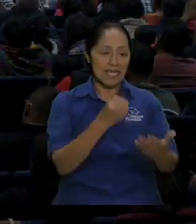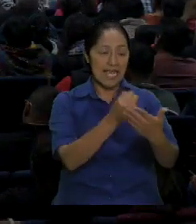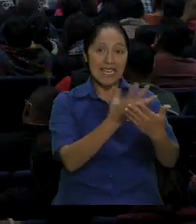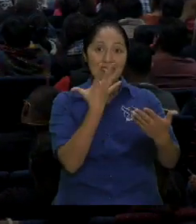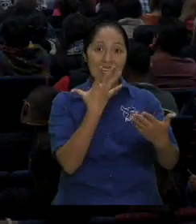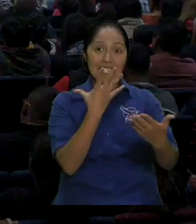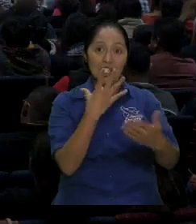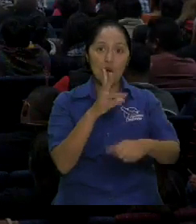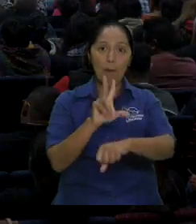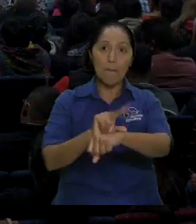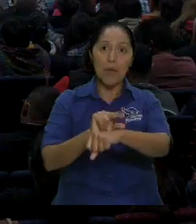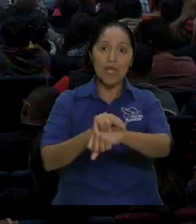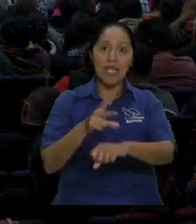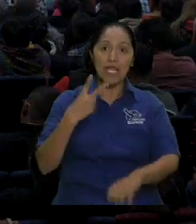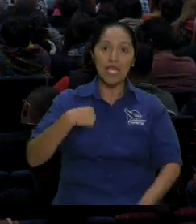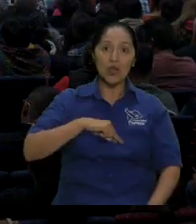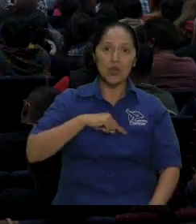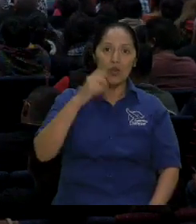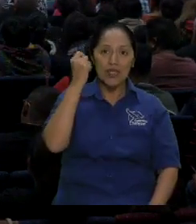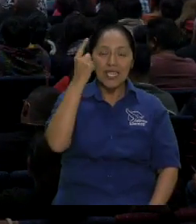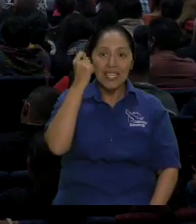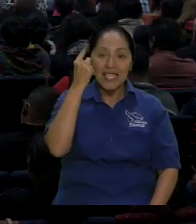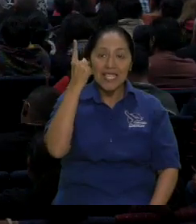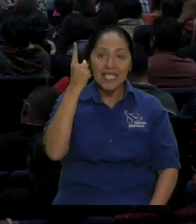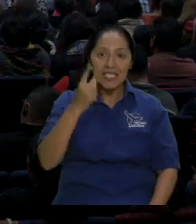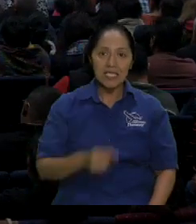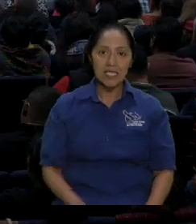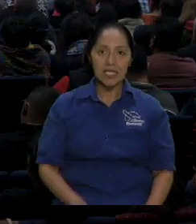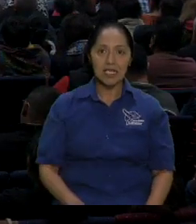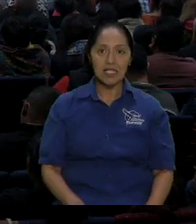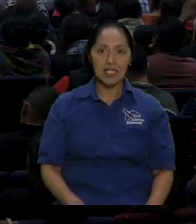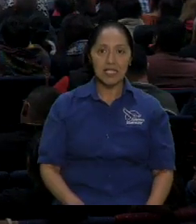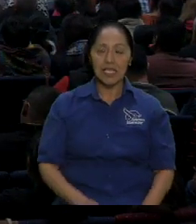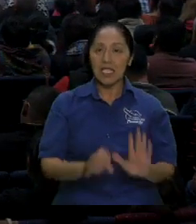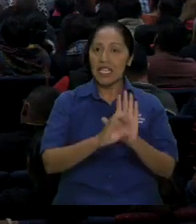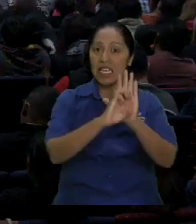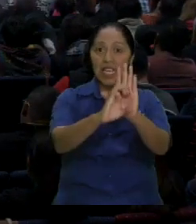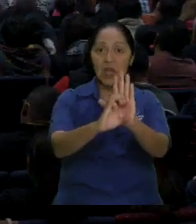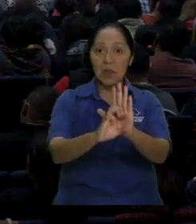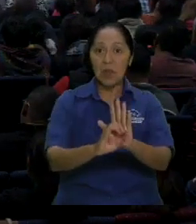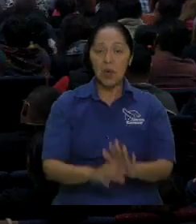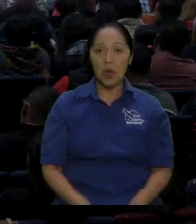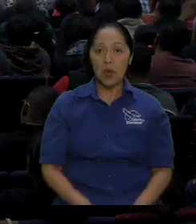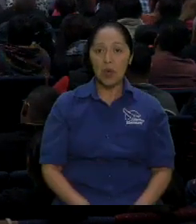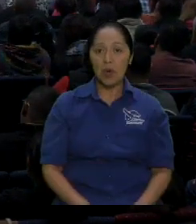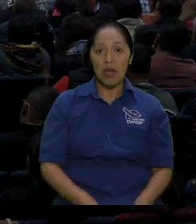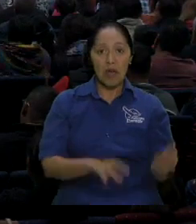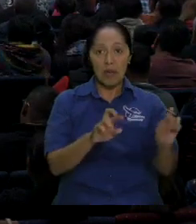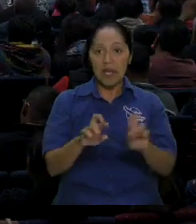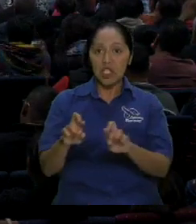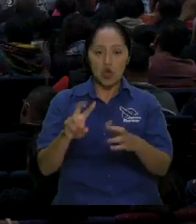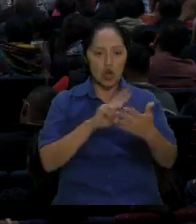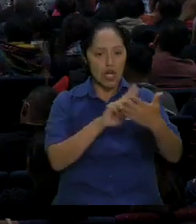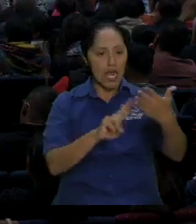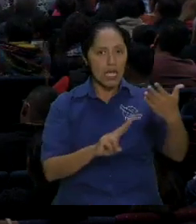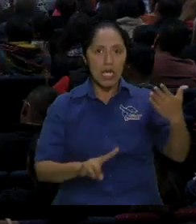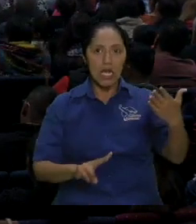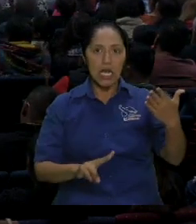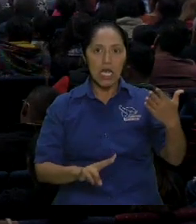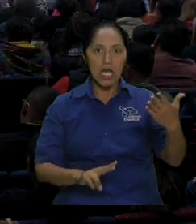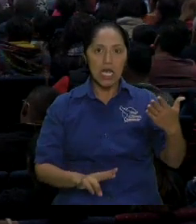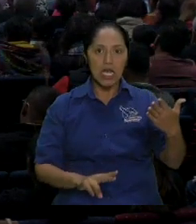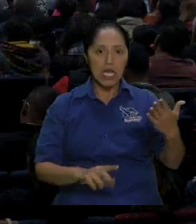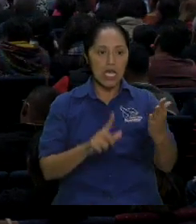memoria prodigiosa, recitarse el Salmo 119 y todos sus versículos, hermano, y todos se quedan asombrados.